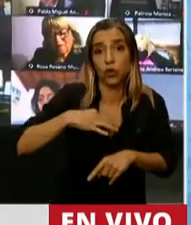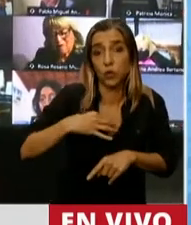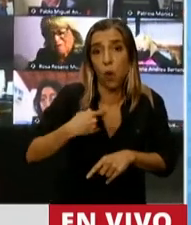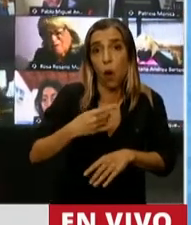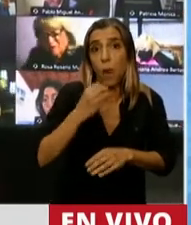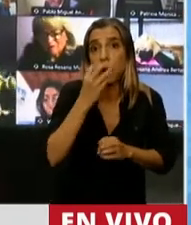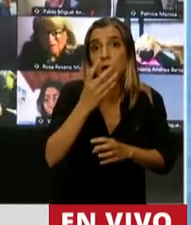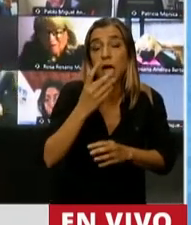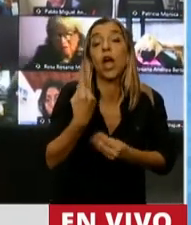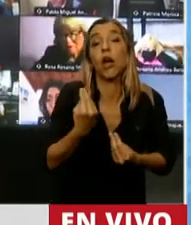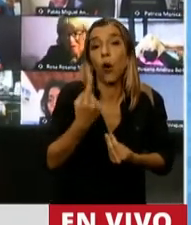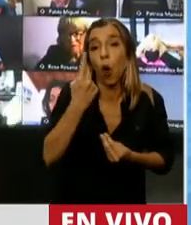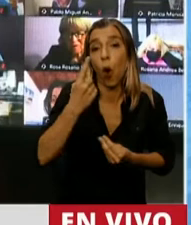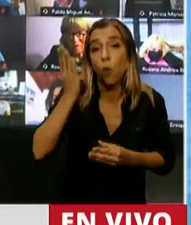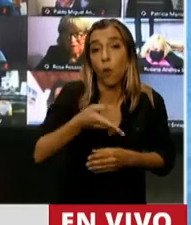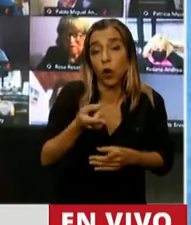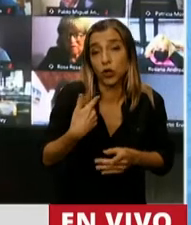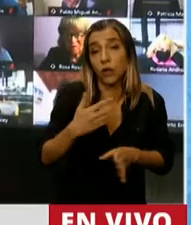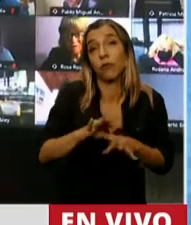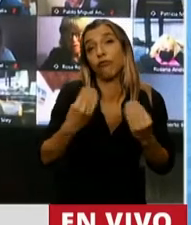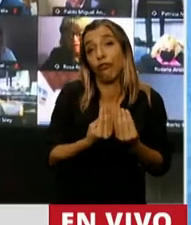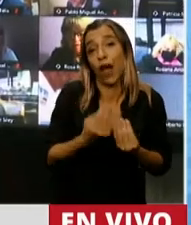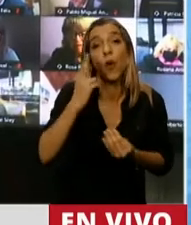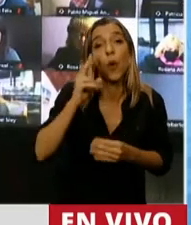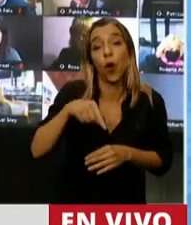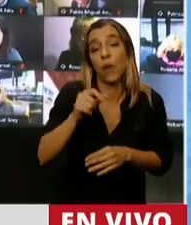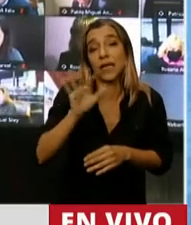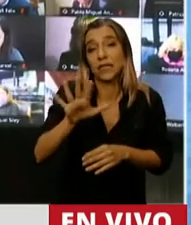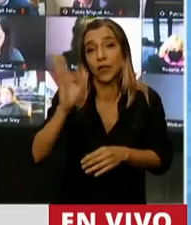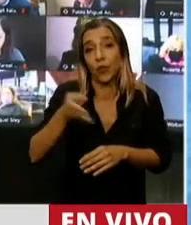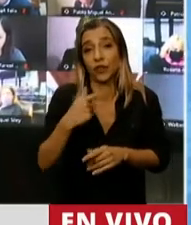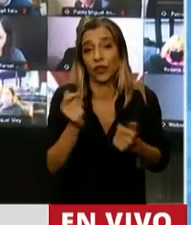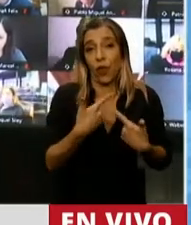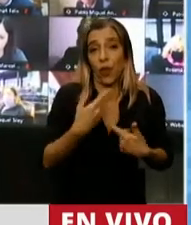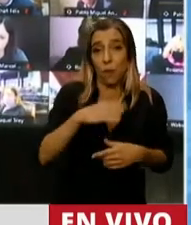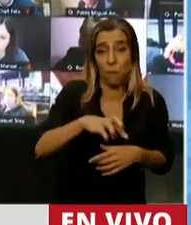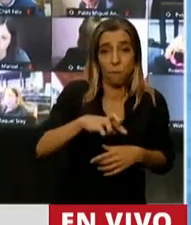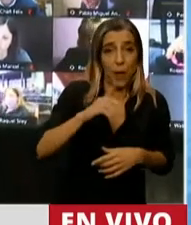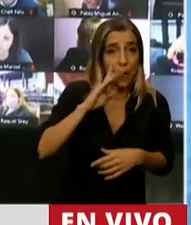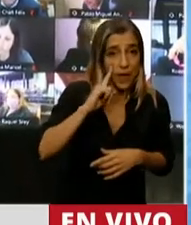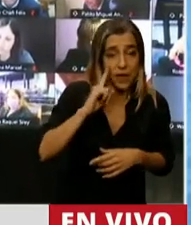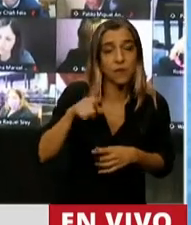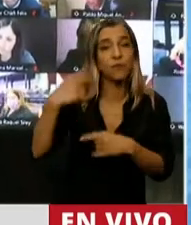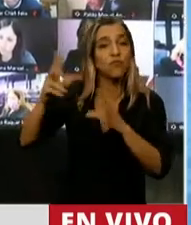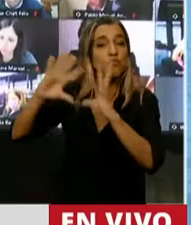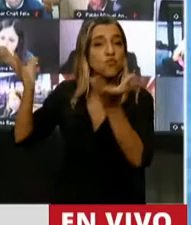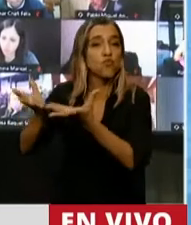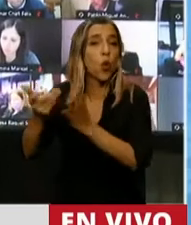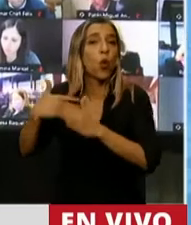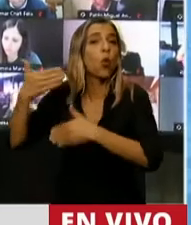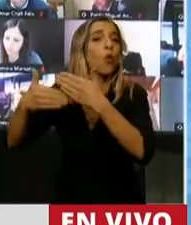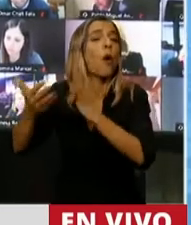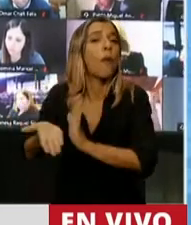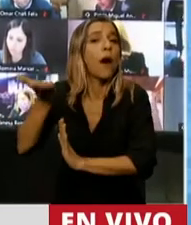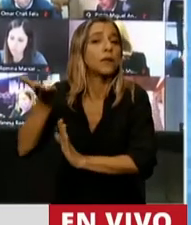Argentina con el 9,5% de su PBI. El promedio mundial de crecimiento normalmente se considera en el